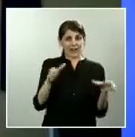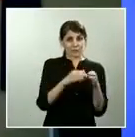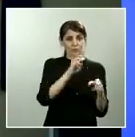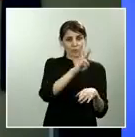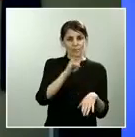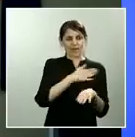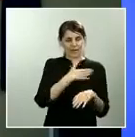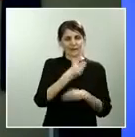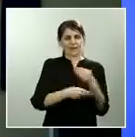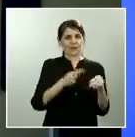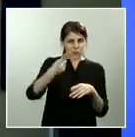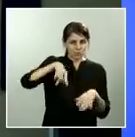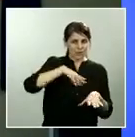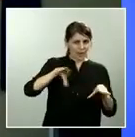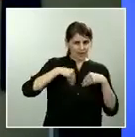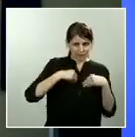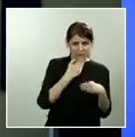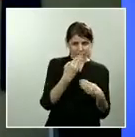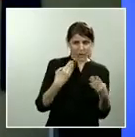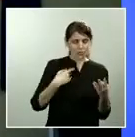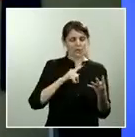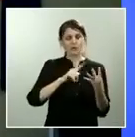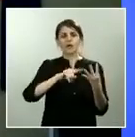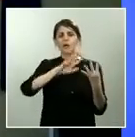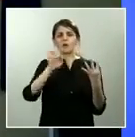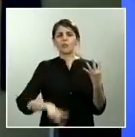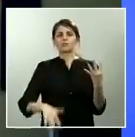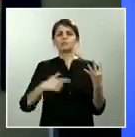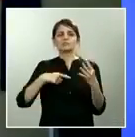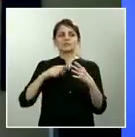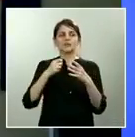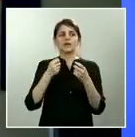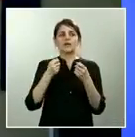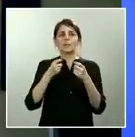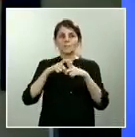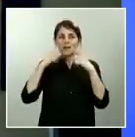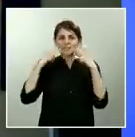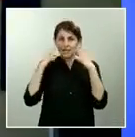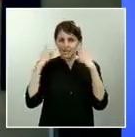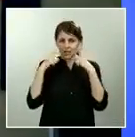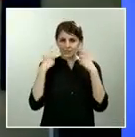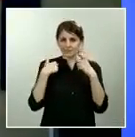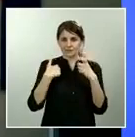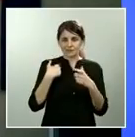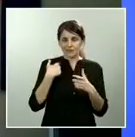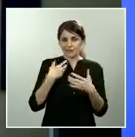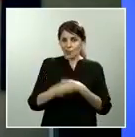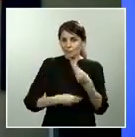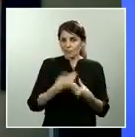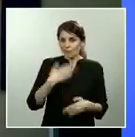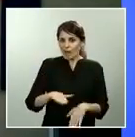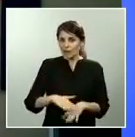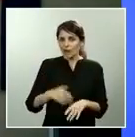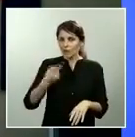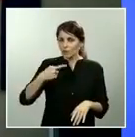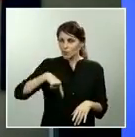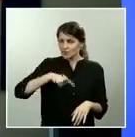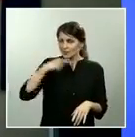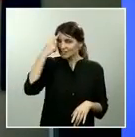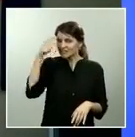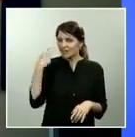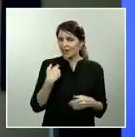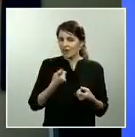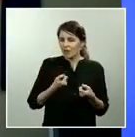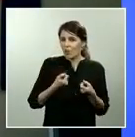el compañero, me gustaría saber si saben ustedes ya el número de mascarillas que se distribuyeron, cuántas se han usado por parte de profesionales sanitarios,